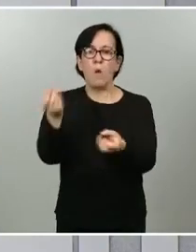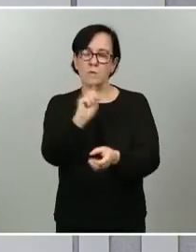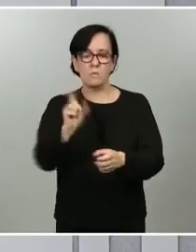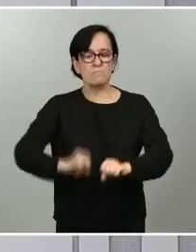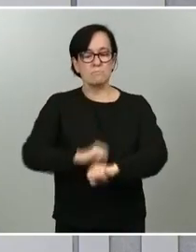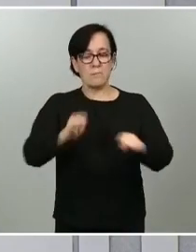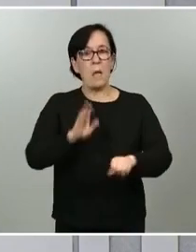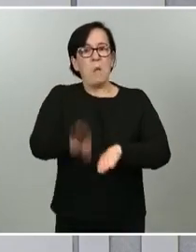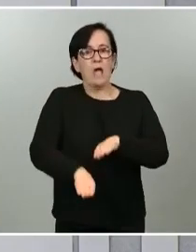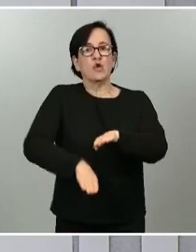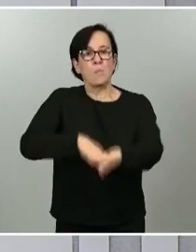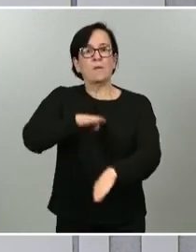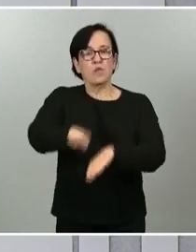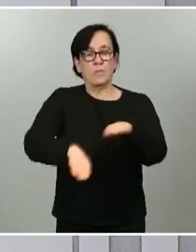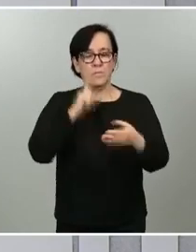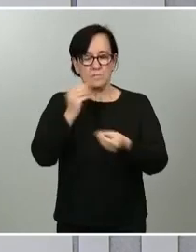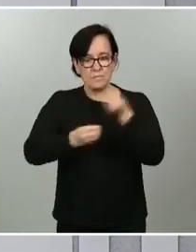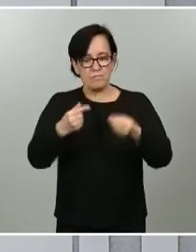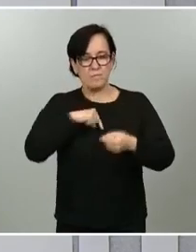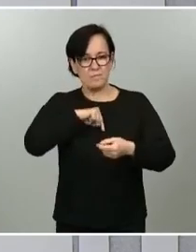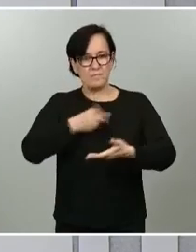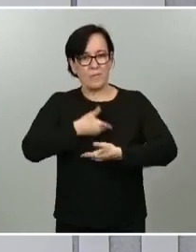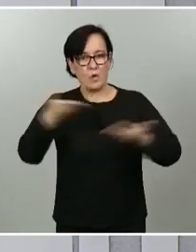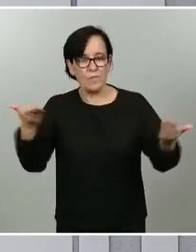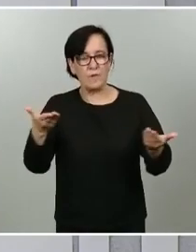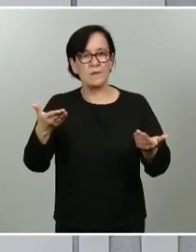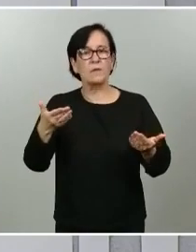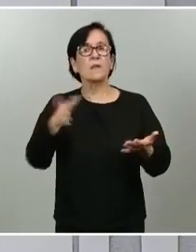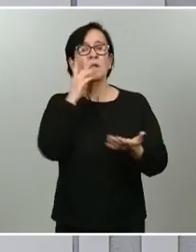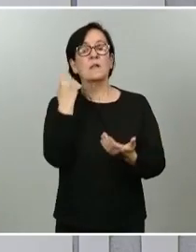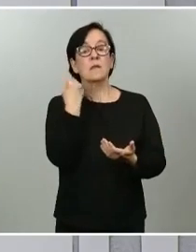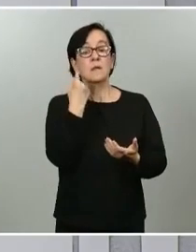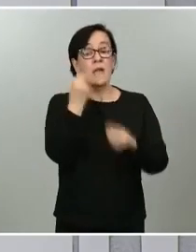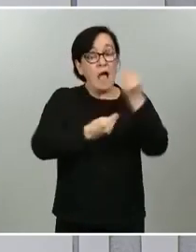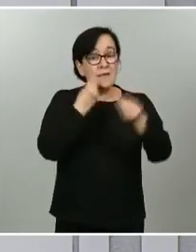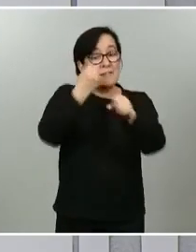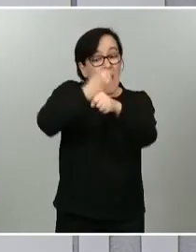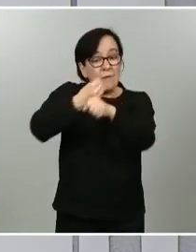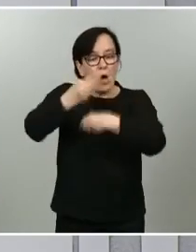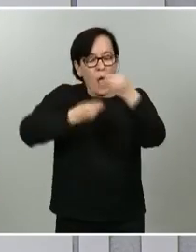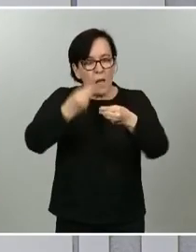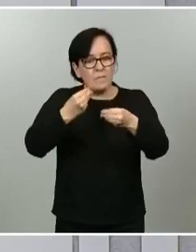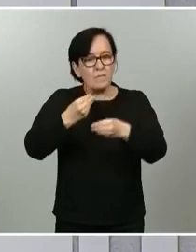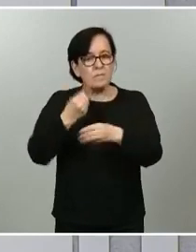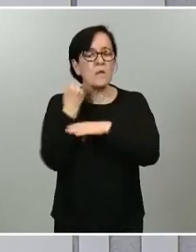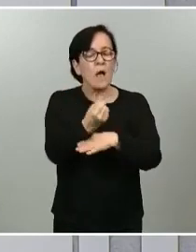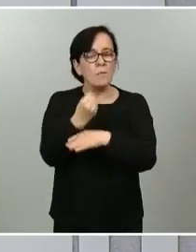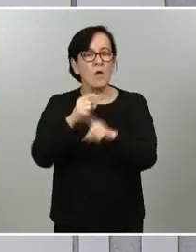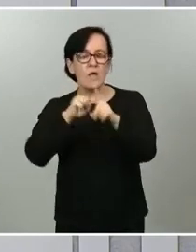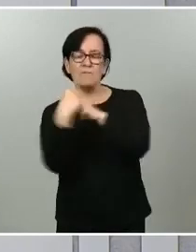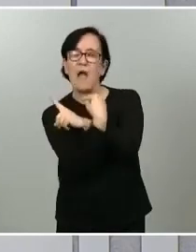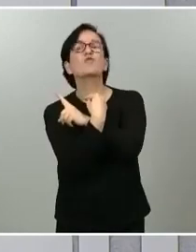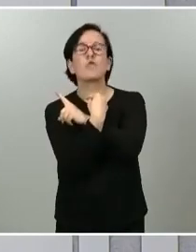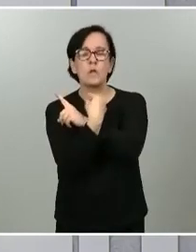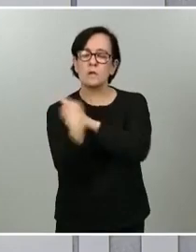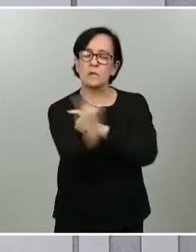pasos que se van dando, generando confianza y, por tanto, que cada actuación que hagamos esté avalada por todos los indicadores objetivos que